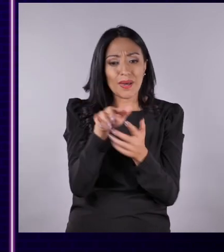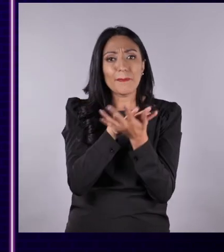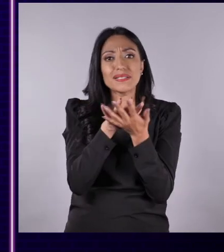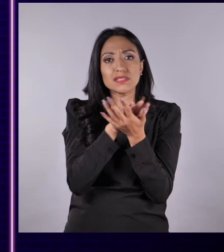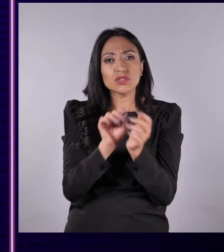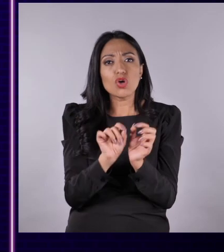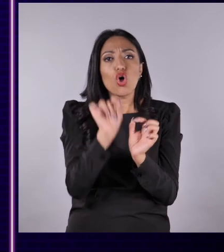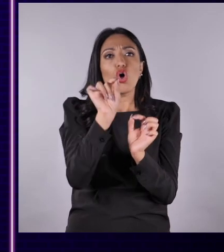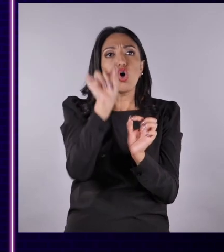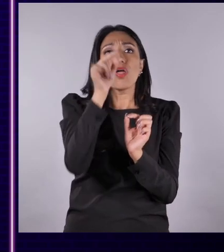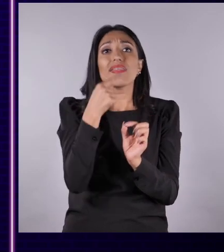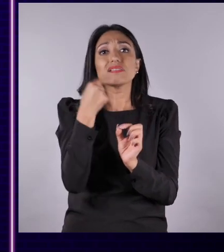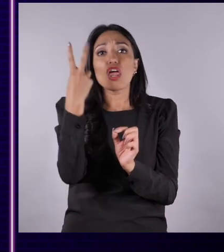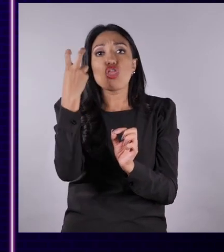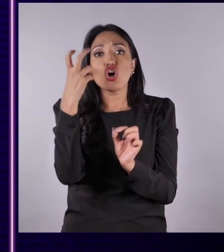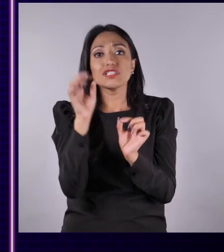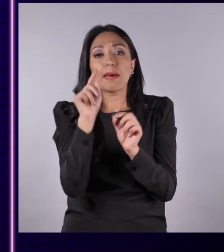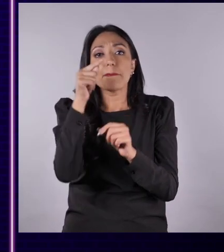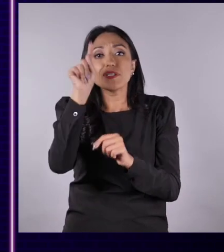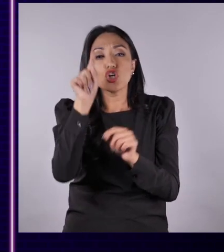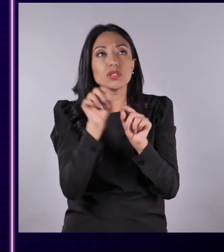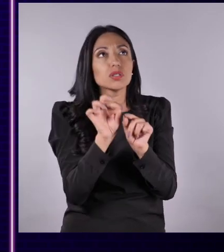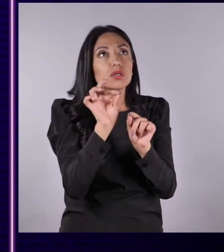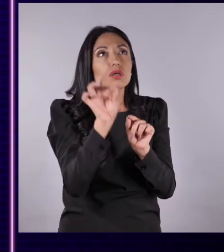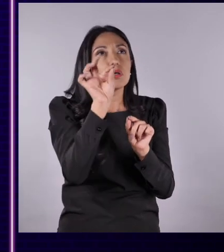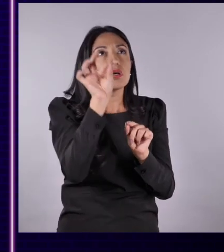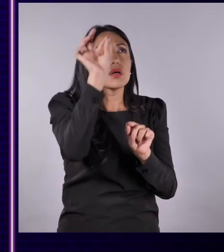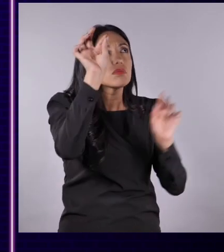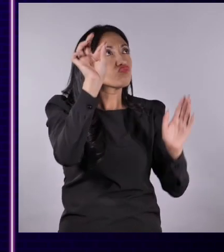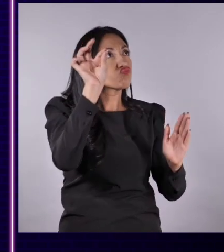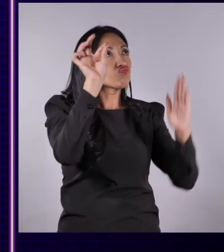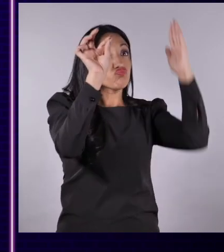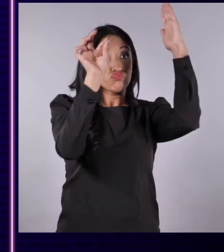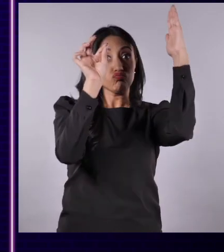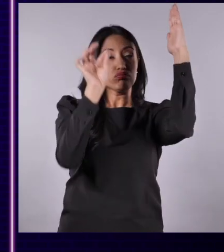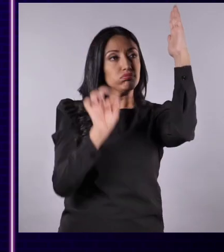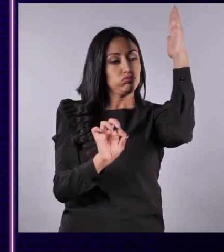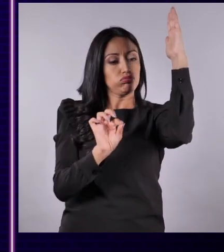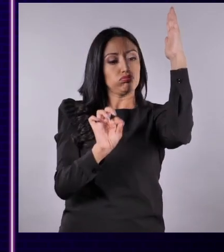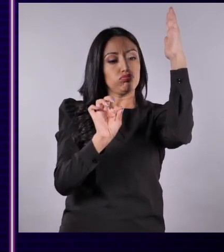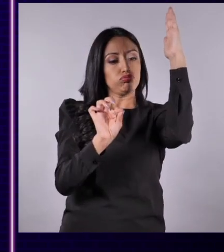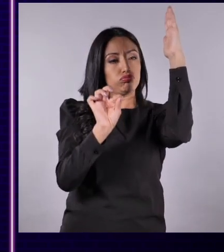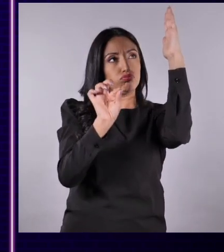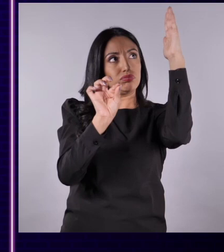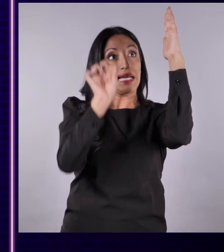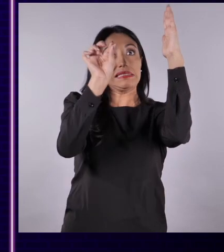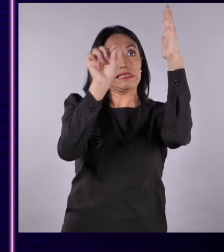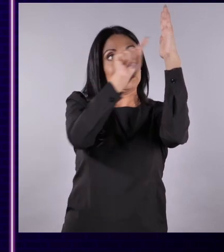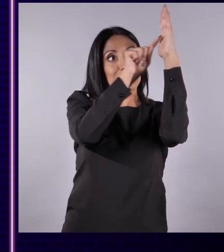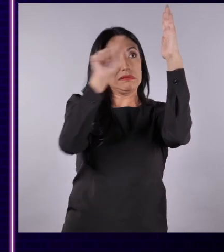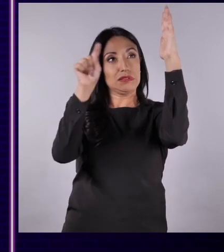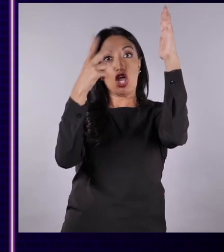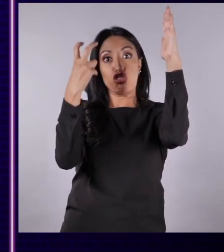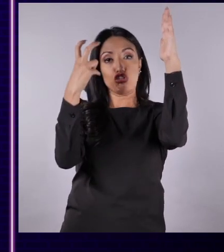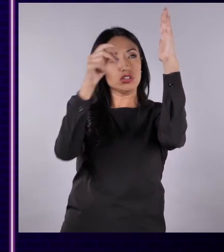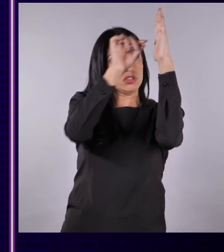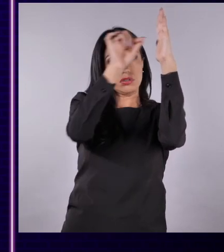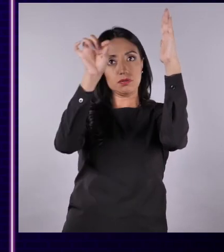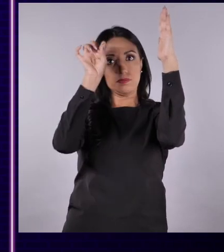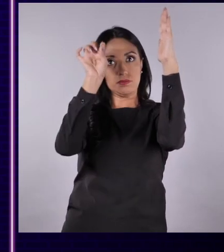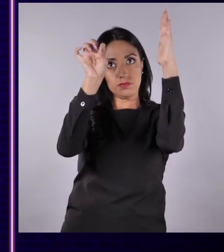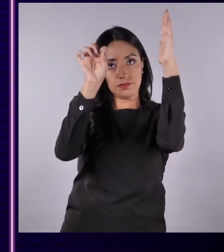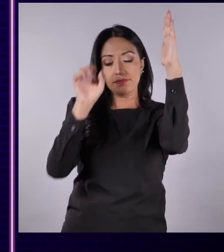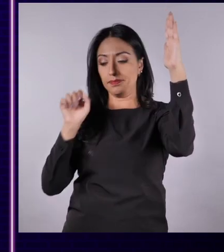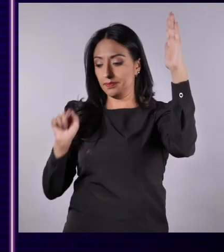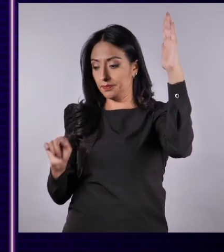un poquito más los que se autoidentifican como mestizos. Y vamos así señalando cerca de los números con los que se autoidentifica la población.